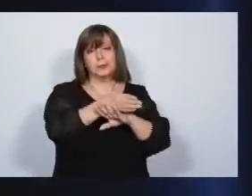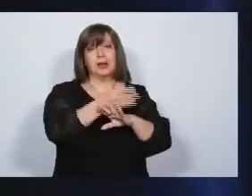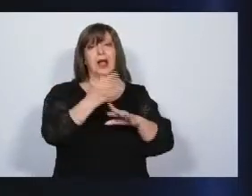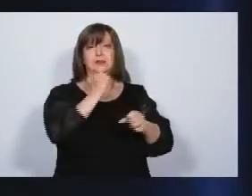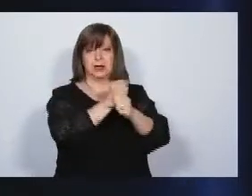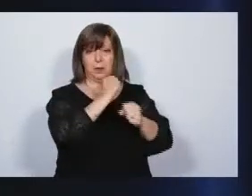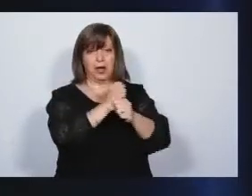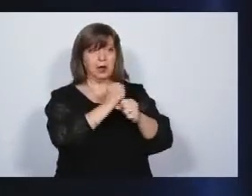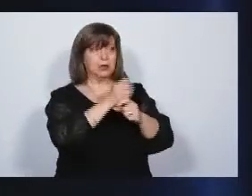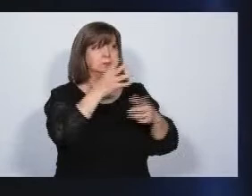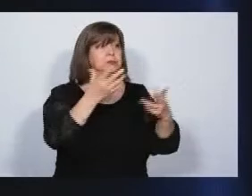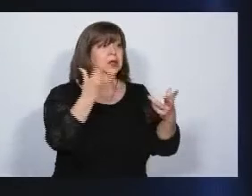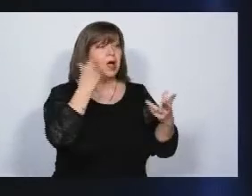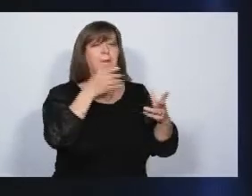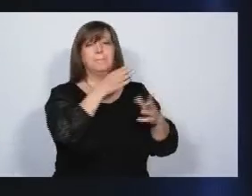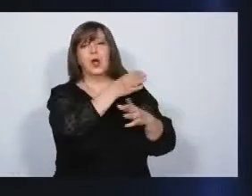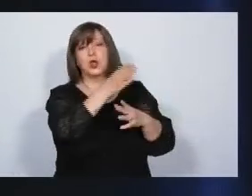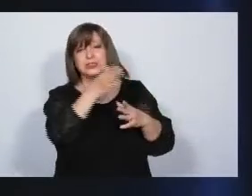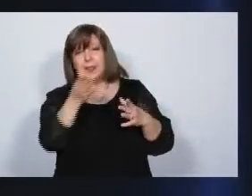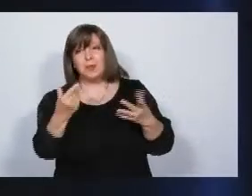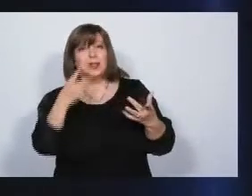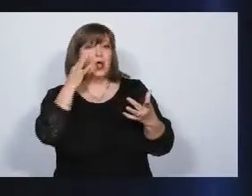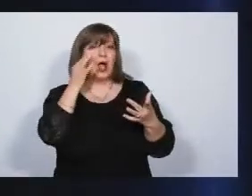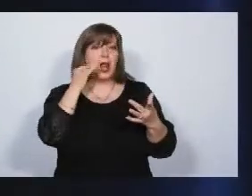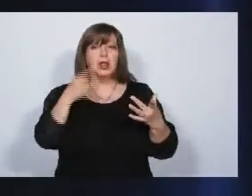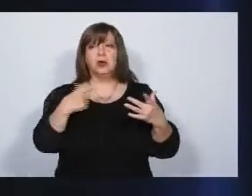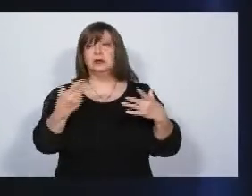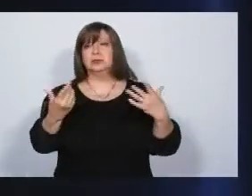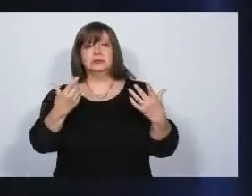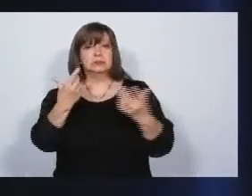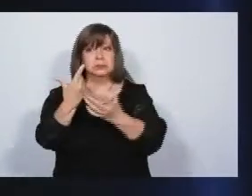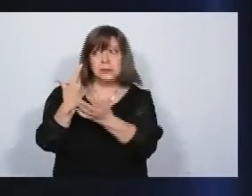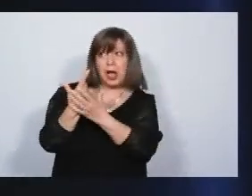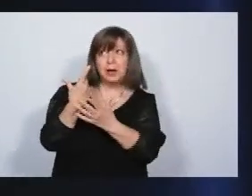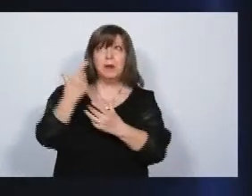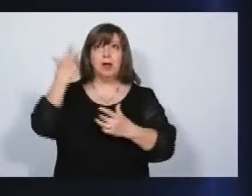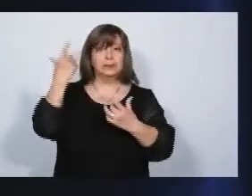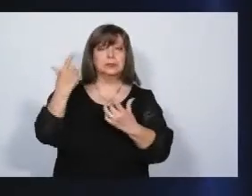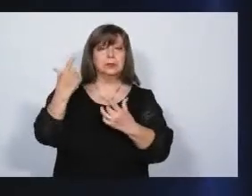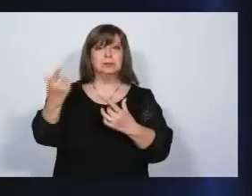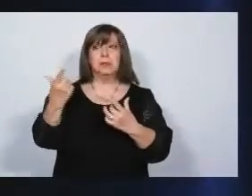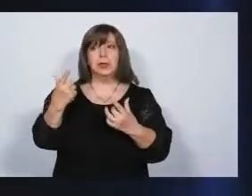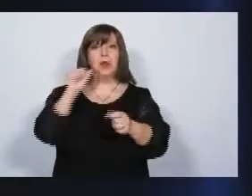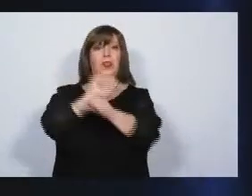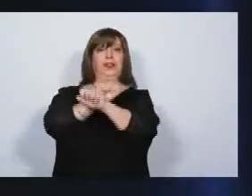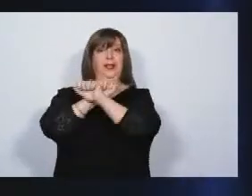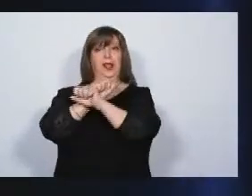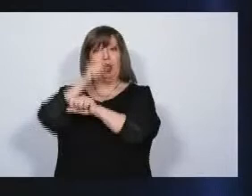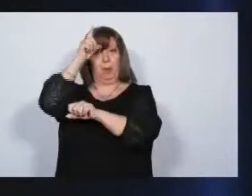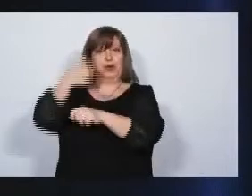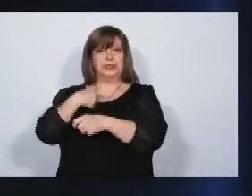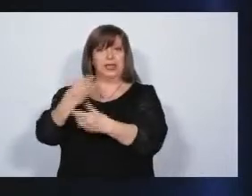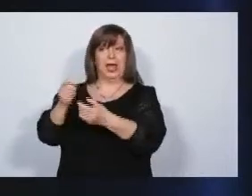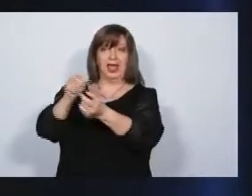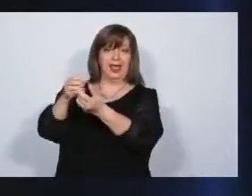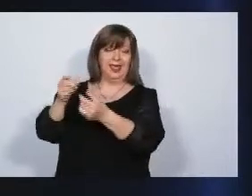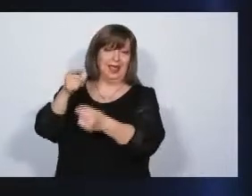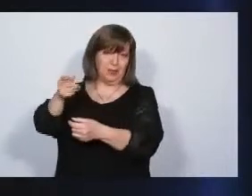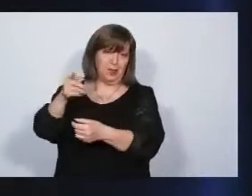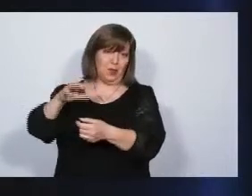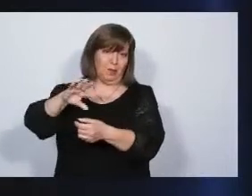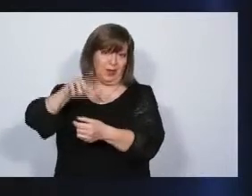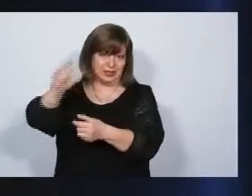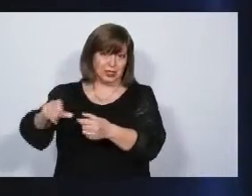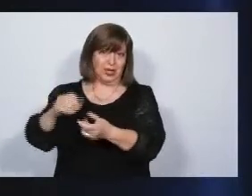y termina el policía preso y queda el delincuente libre. En mi gobierno va a haber una justicia